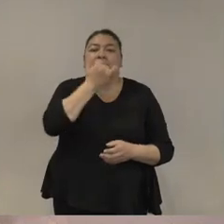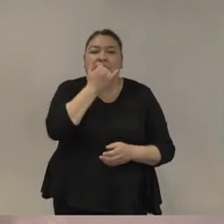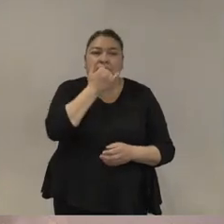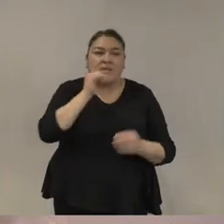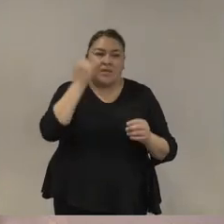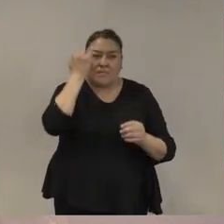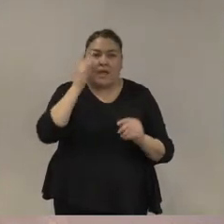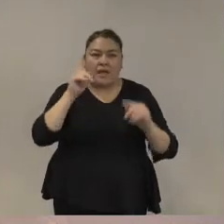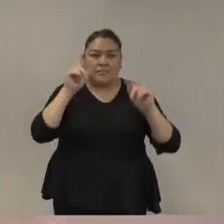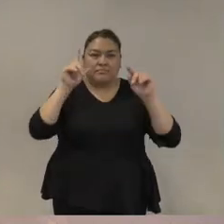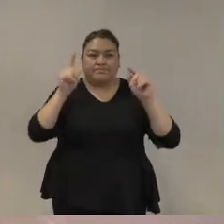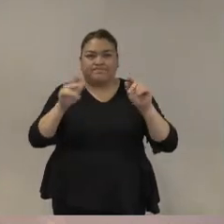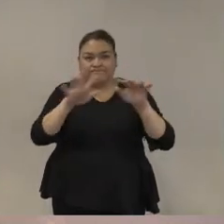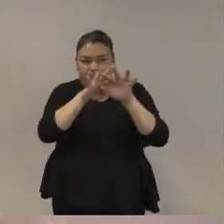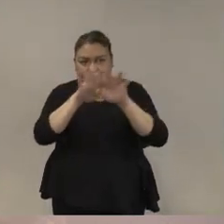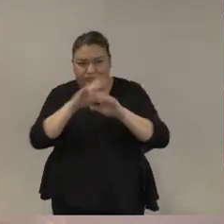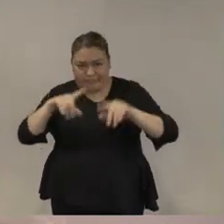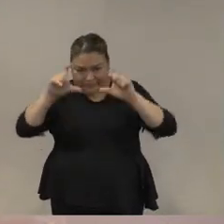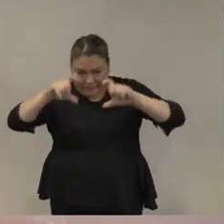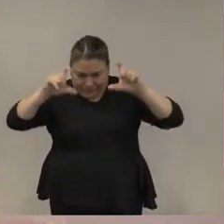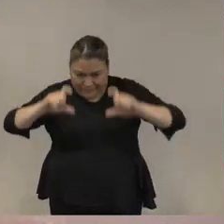de mi presentación